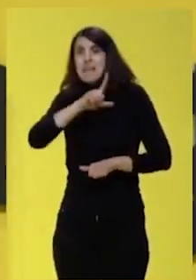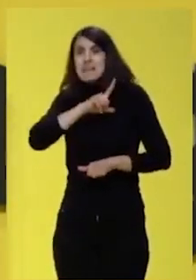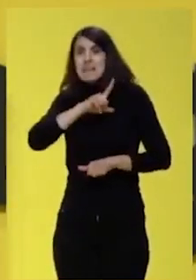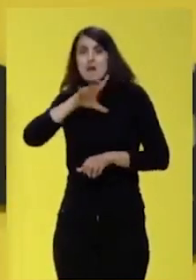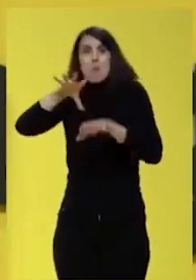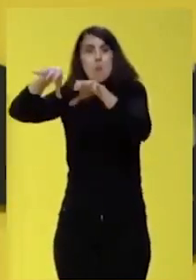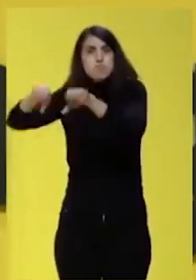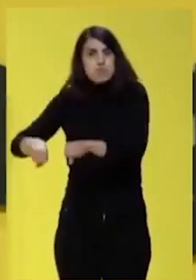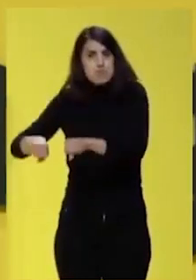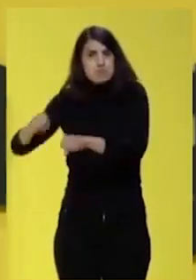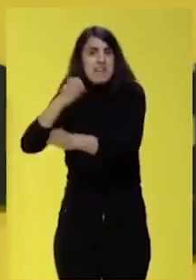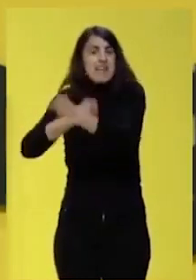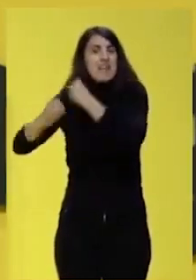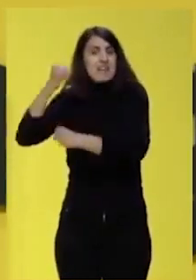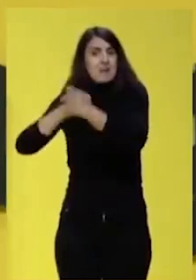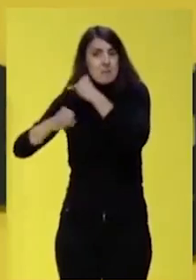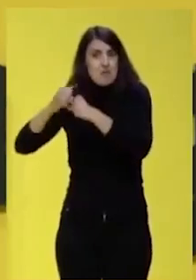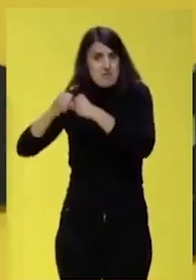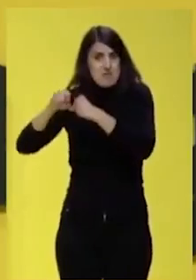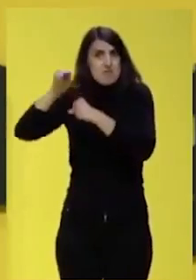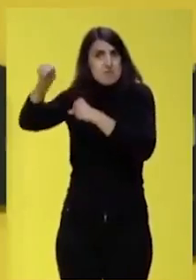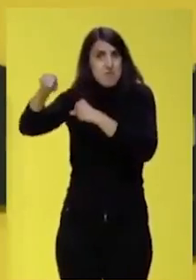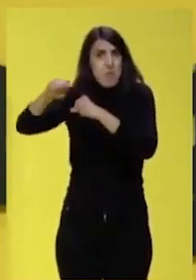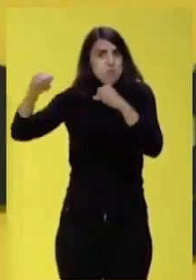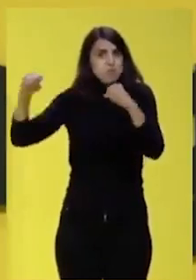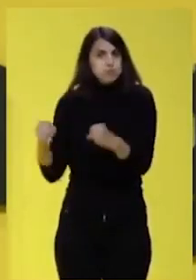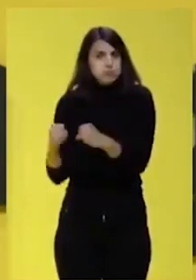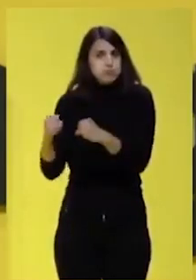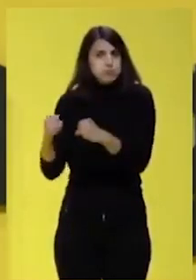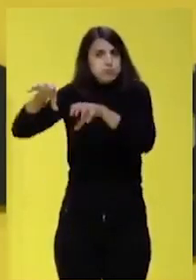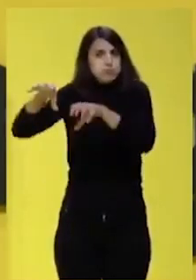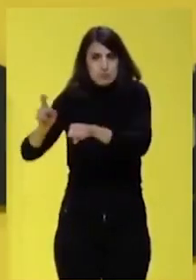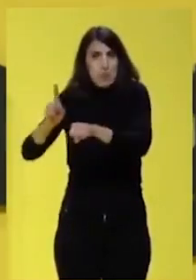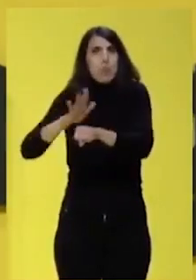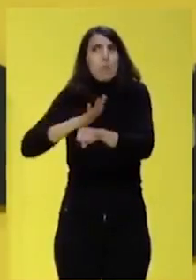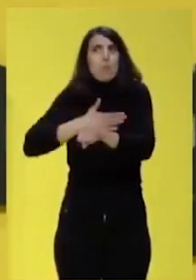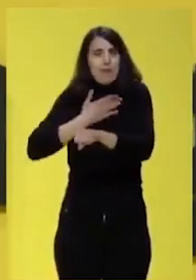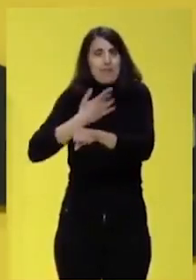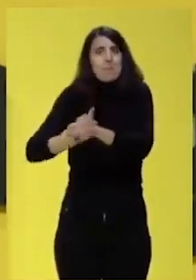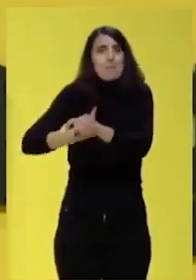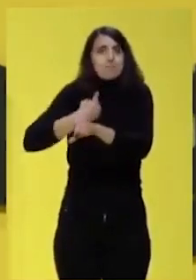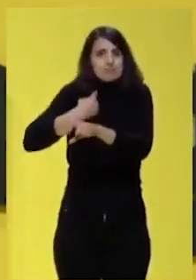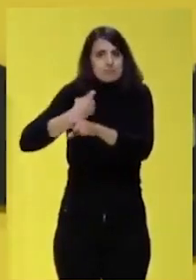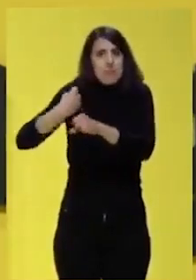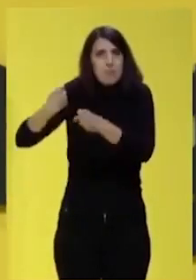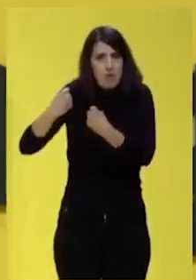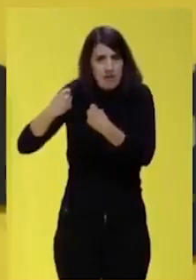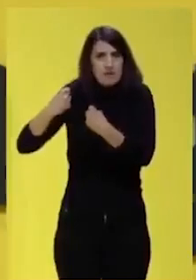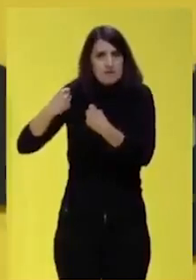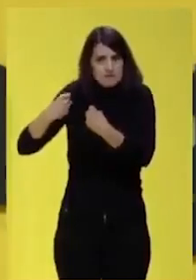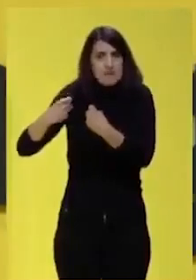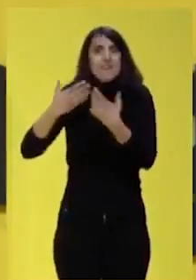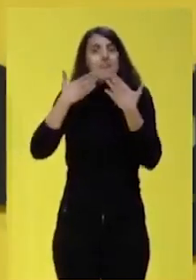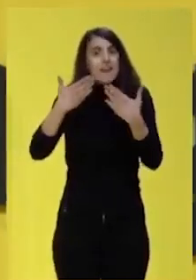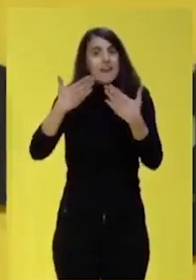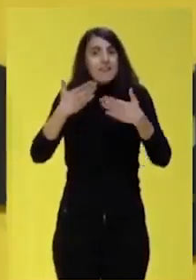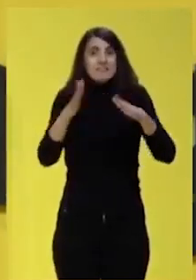ser la potencia económica hegemónica en el mundo. Todas esas cosas están pasando y frente a esas cosas la izquierda y